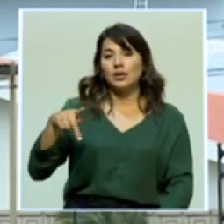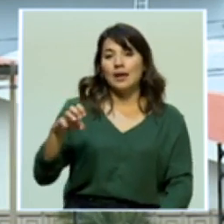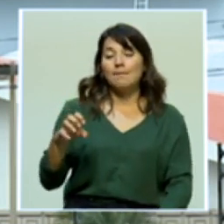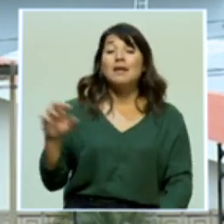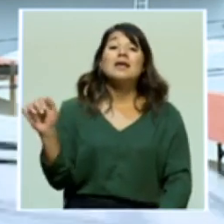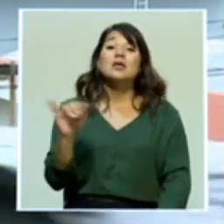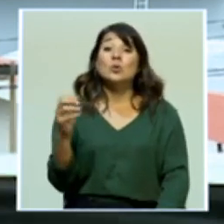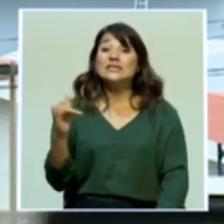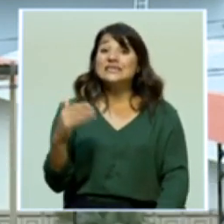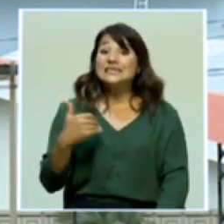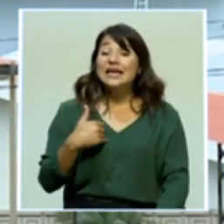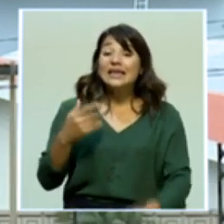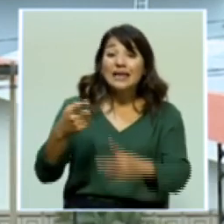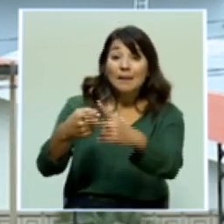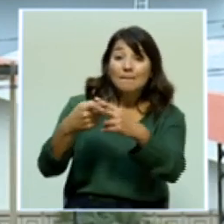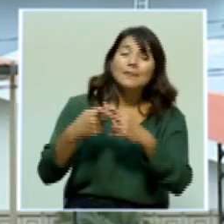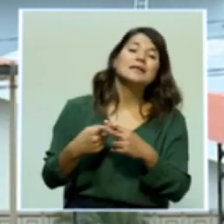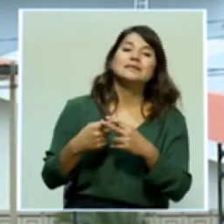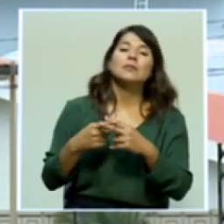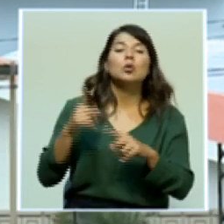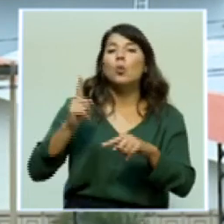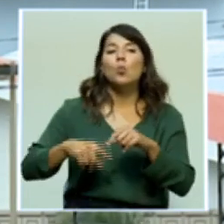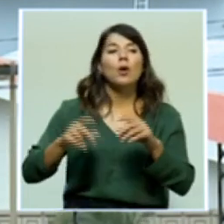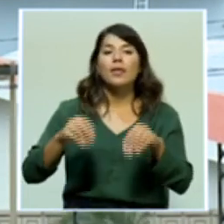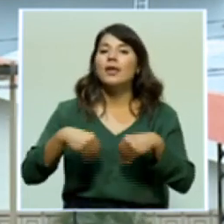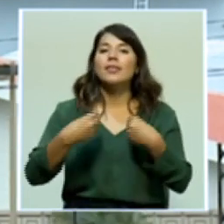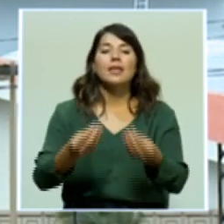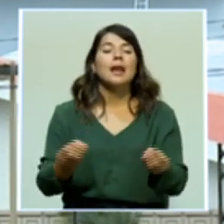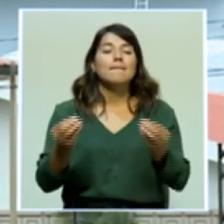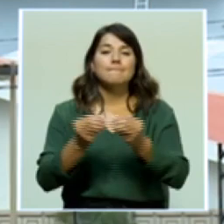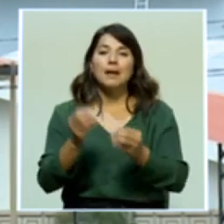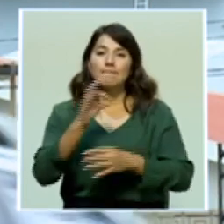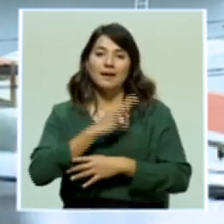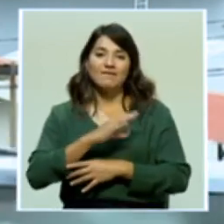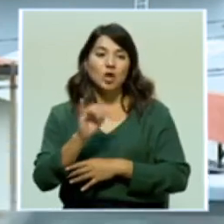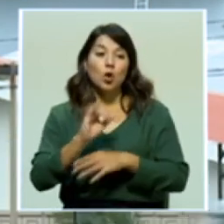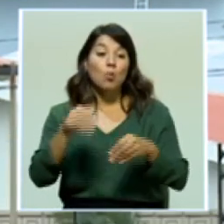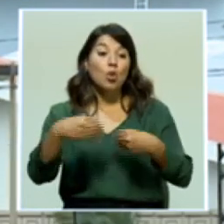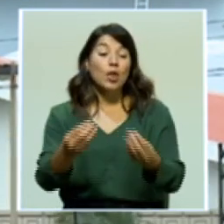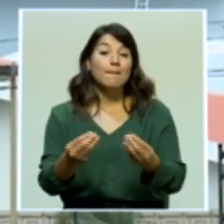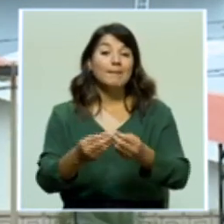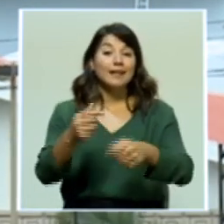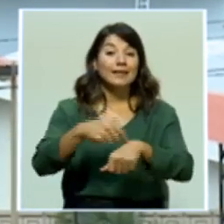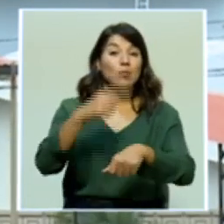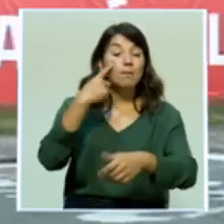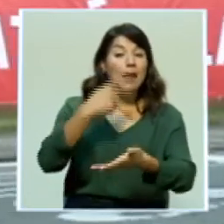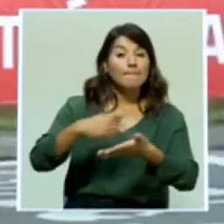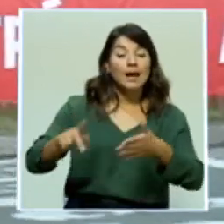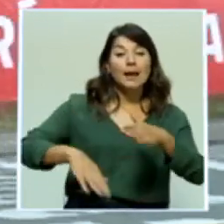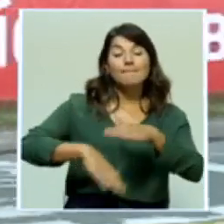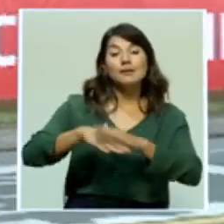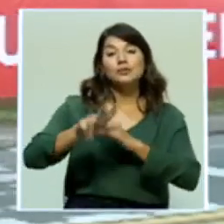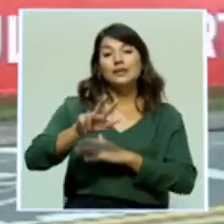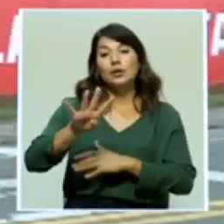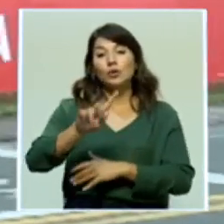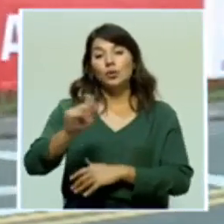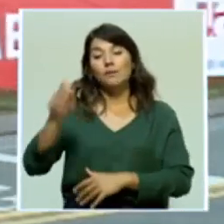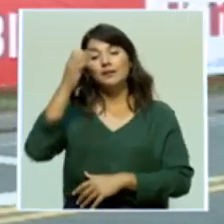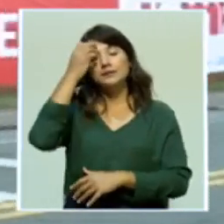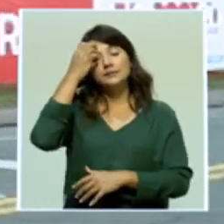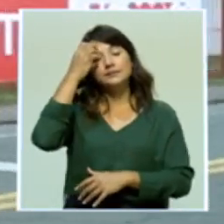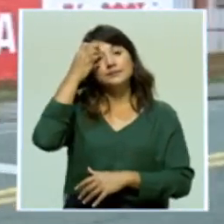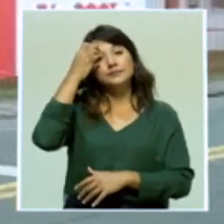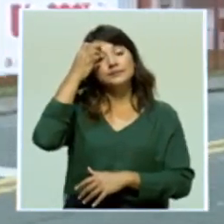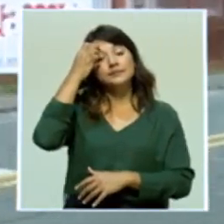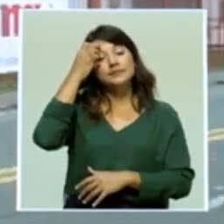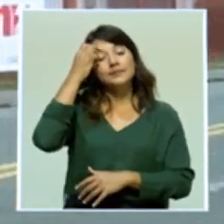ya tienen un préstamo como la extensión del plazo de pago de la deuda, que es de hasta 34 meses. Hay condiciones únicas,